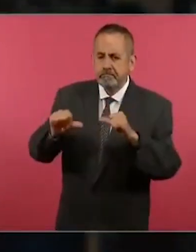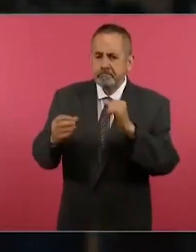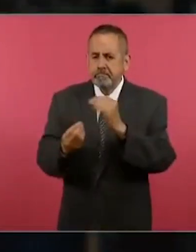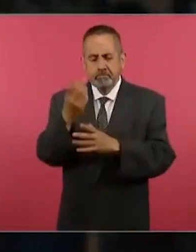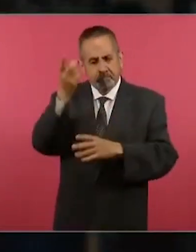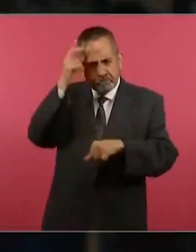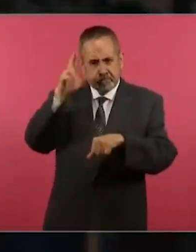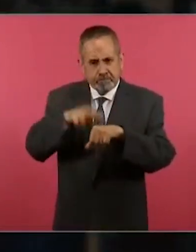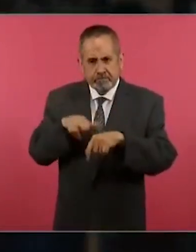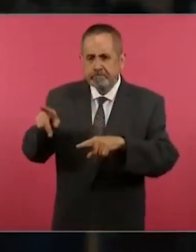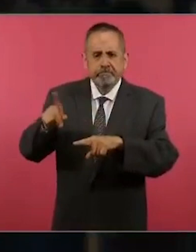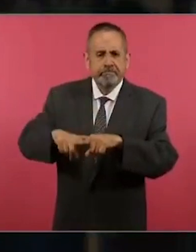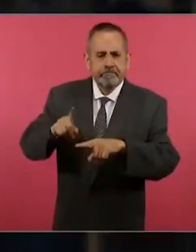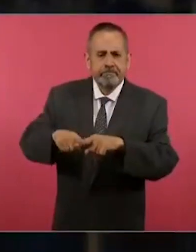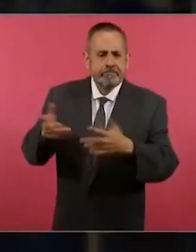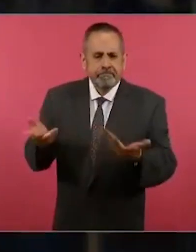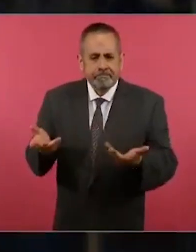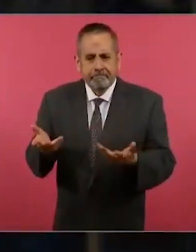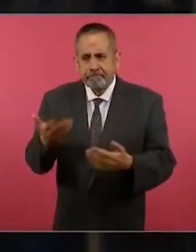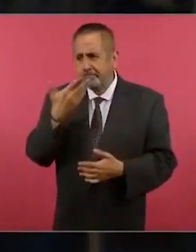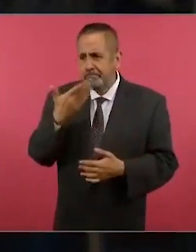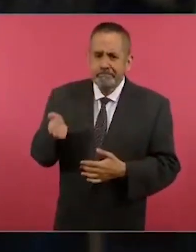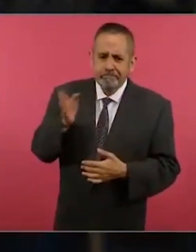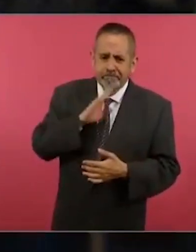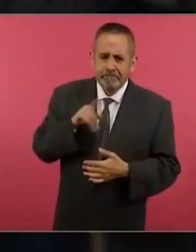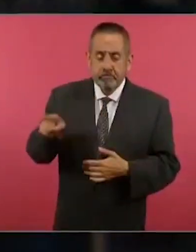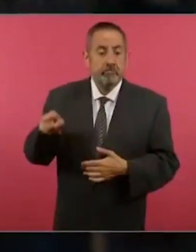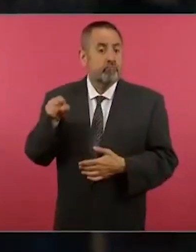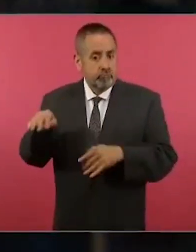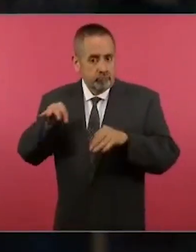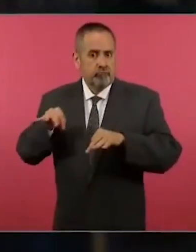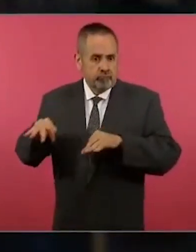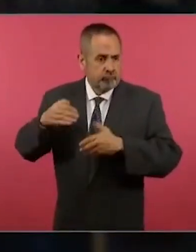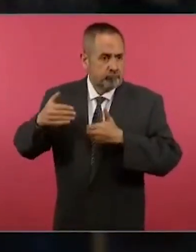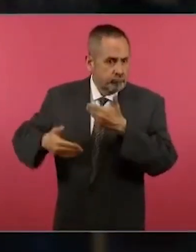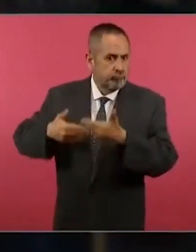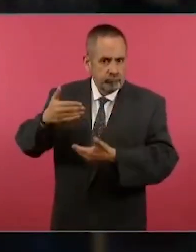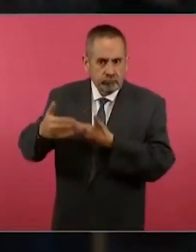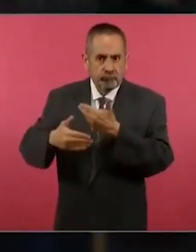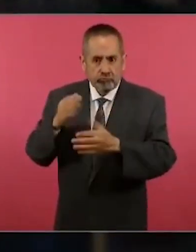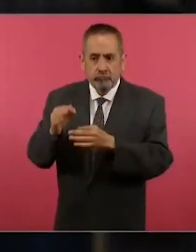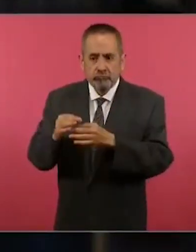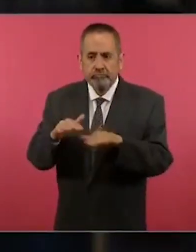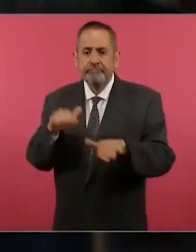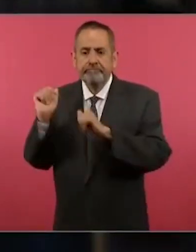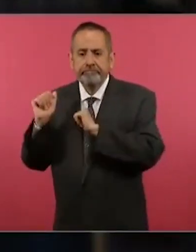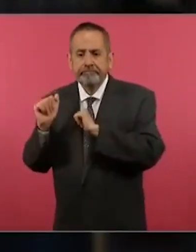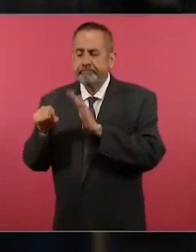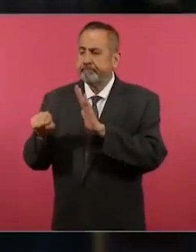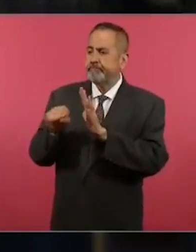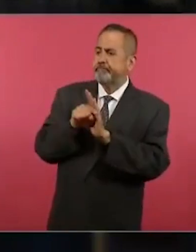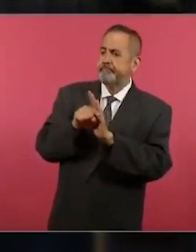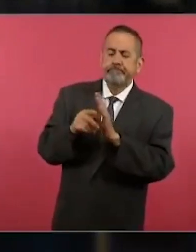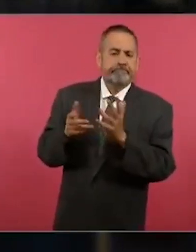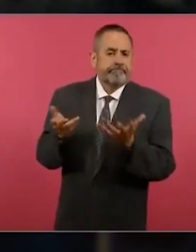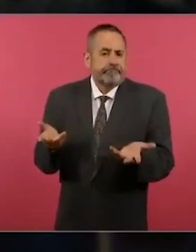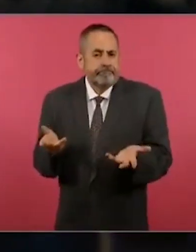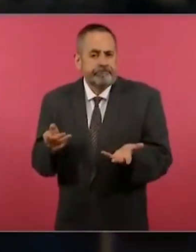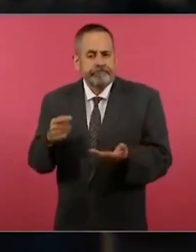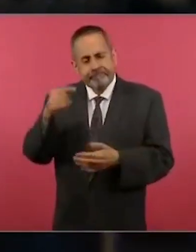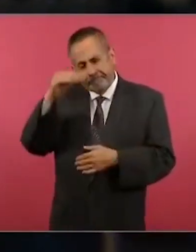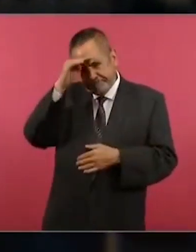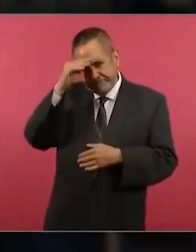¿Podría ser algo negativo porque él ha venido llevando su visión para recuperar Pemex?